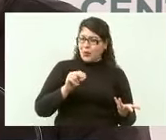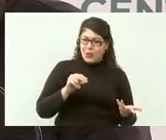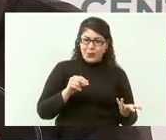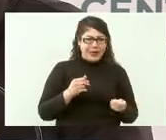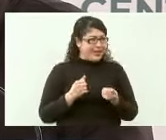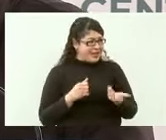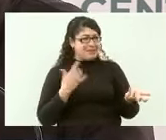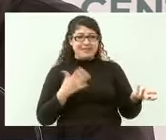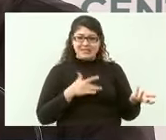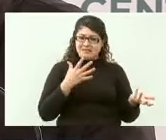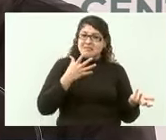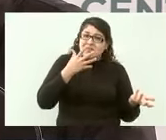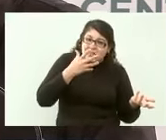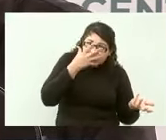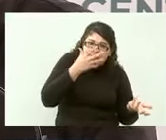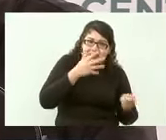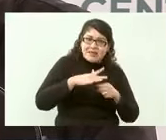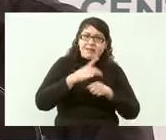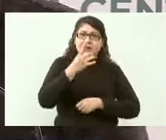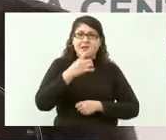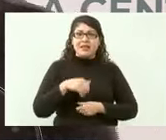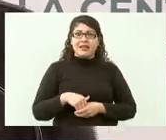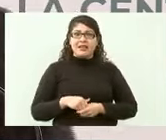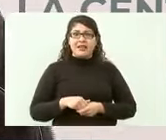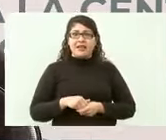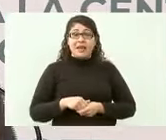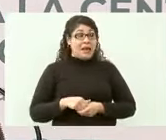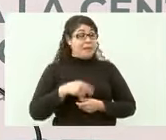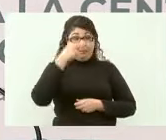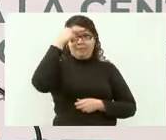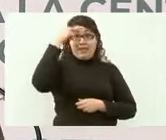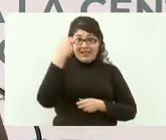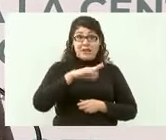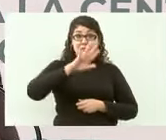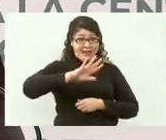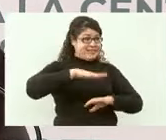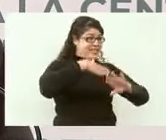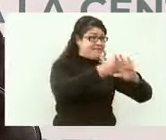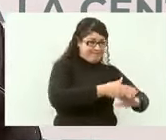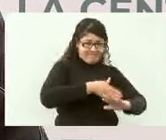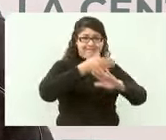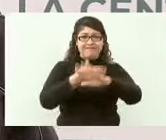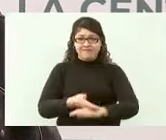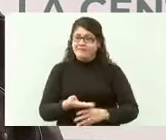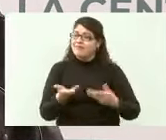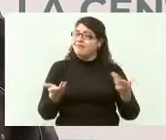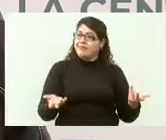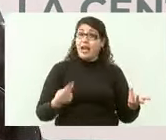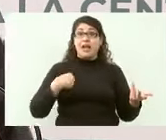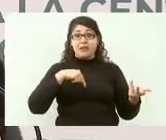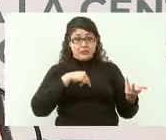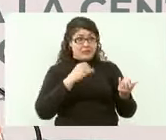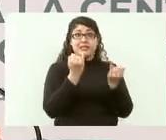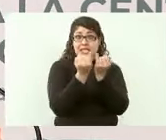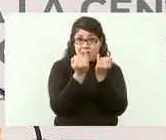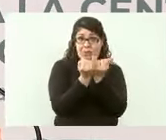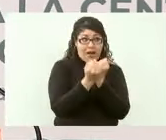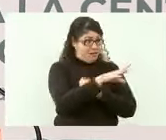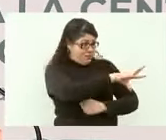neoliberal no vamos nosotros a violar ningún acuerdo